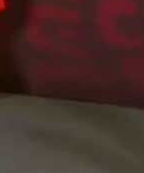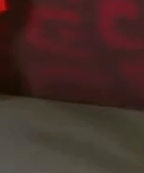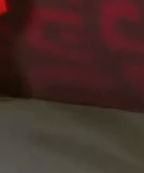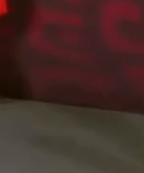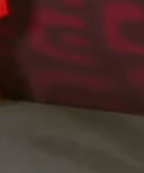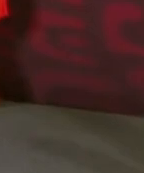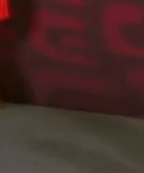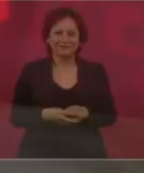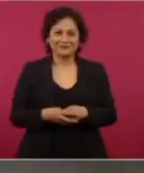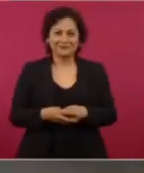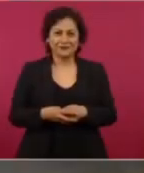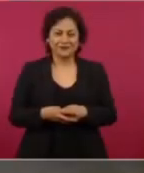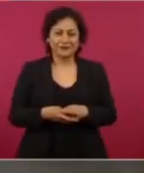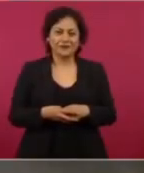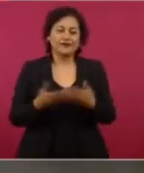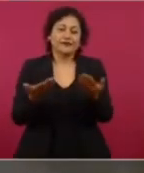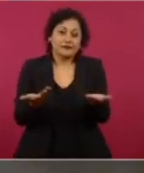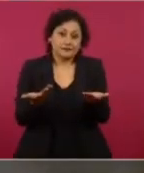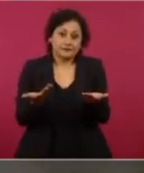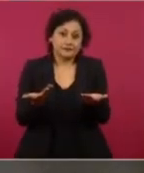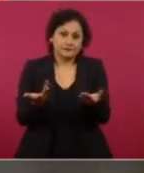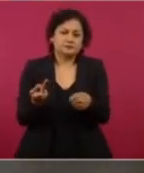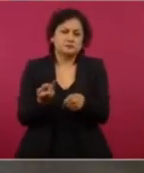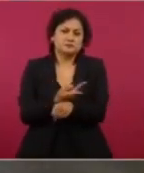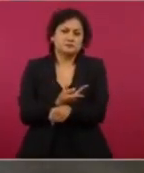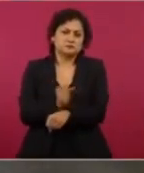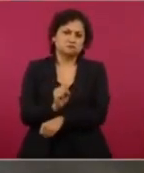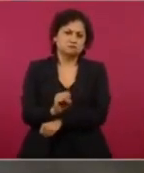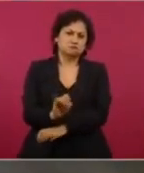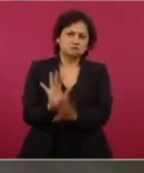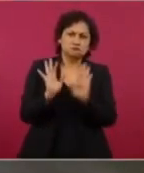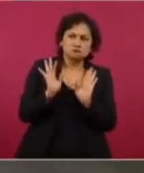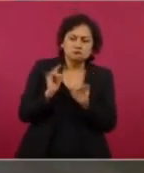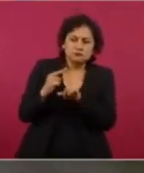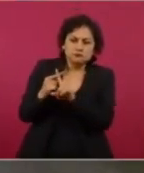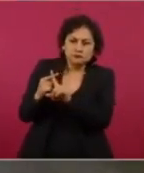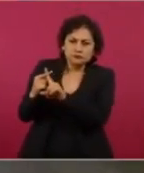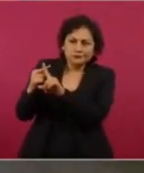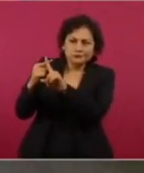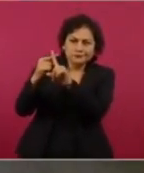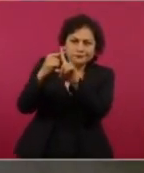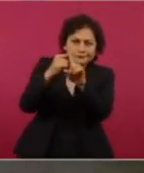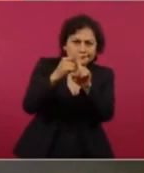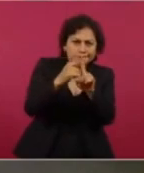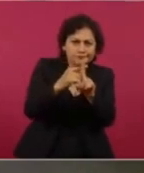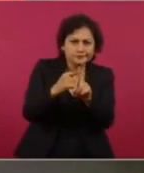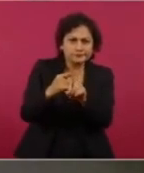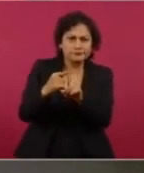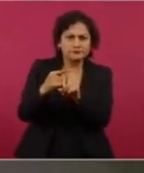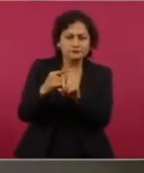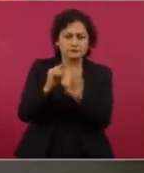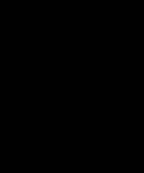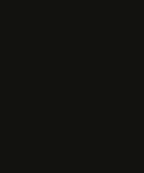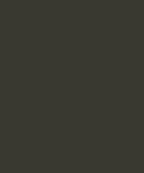detectamos nada, ni ellos nos informaron.